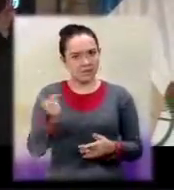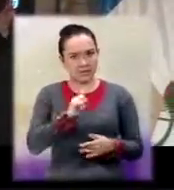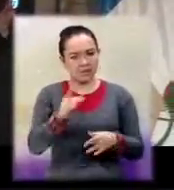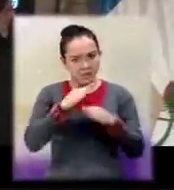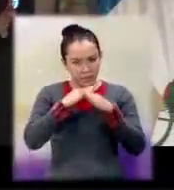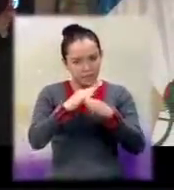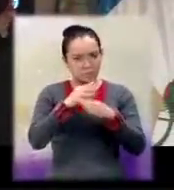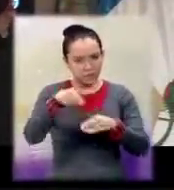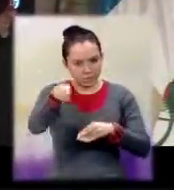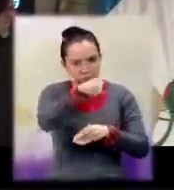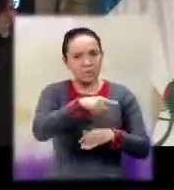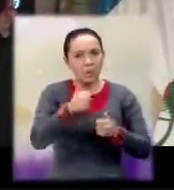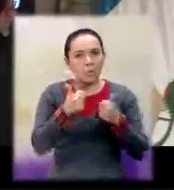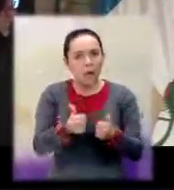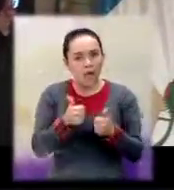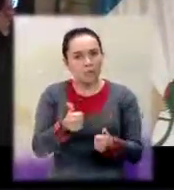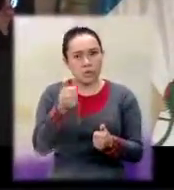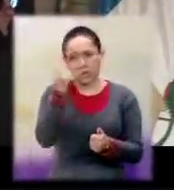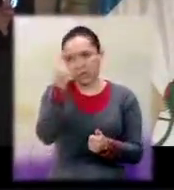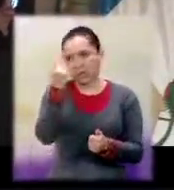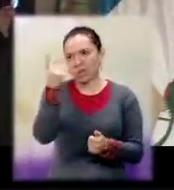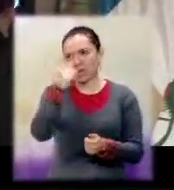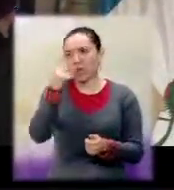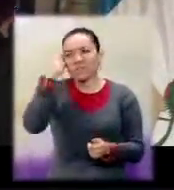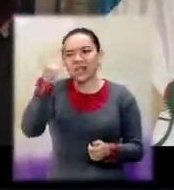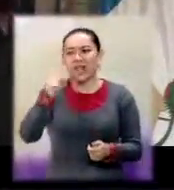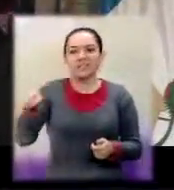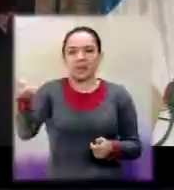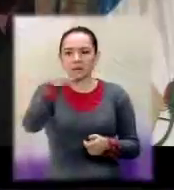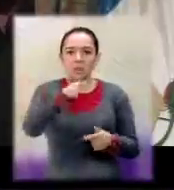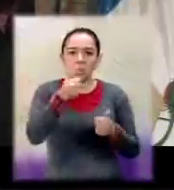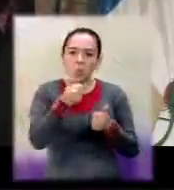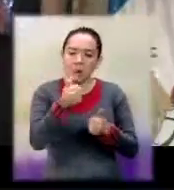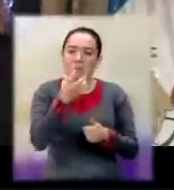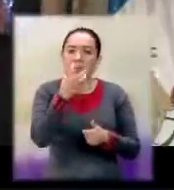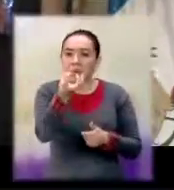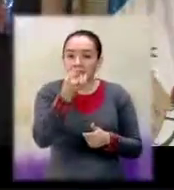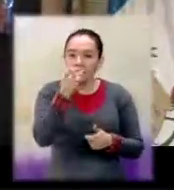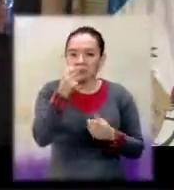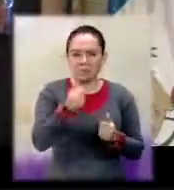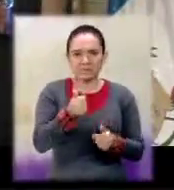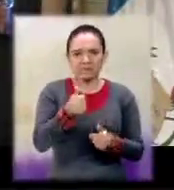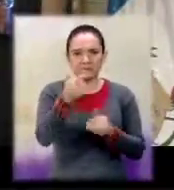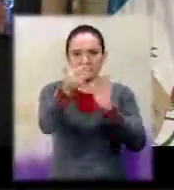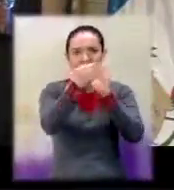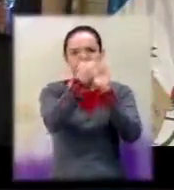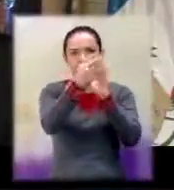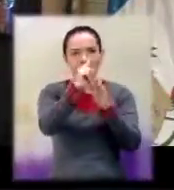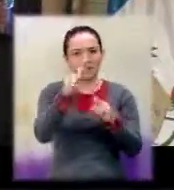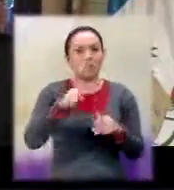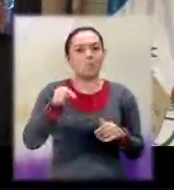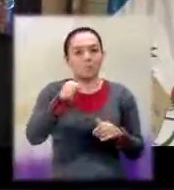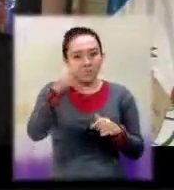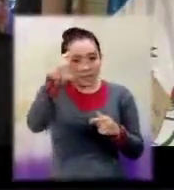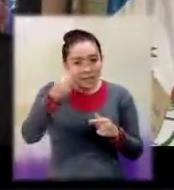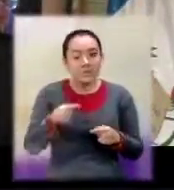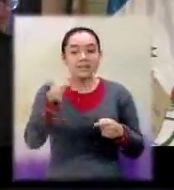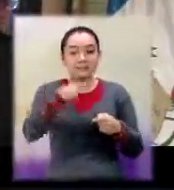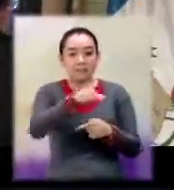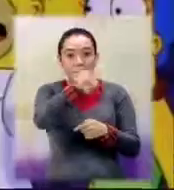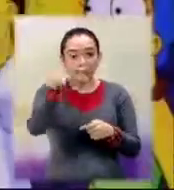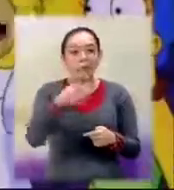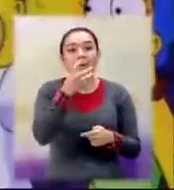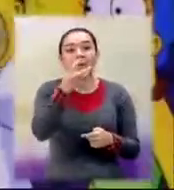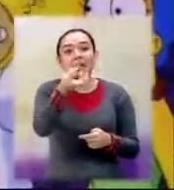periodista es trasladar la información tal y como es. De todo corazón, les deseo un feliz día del